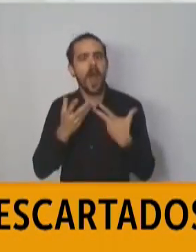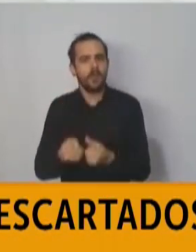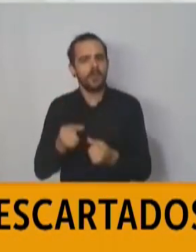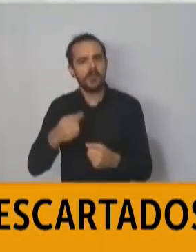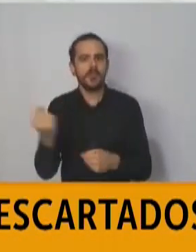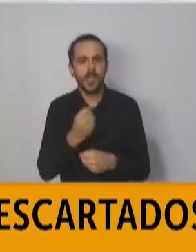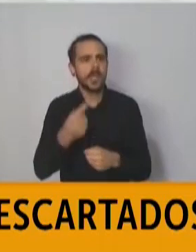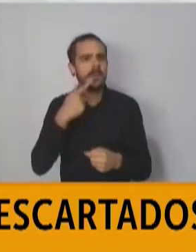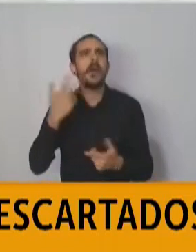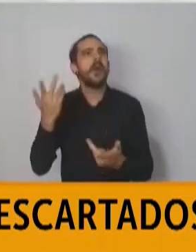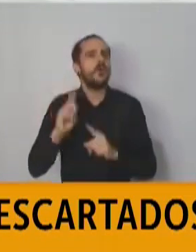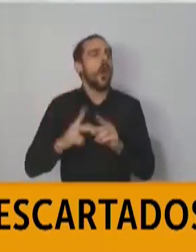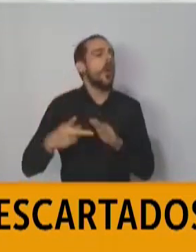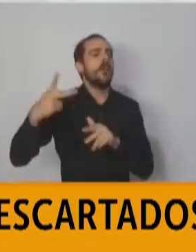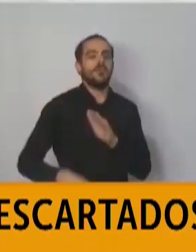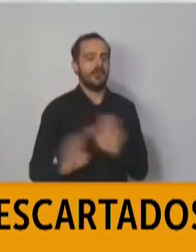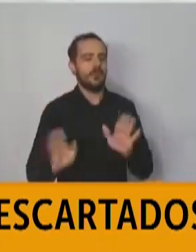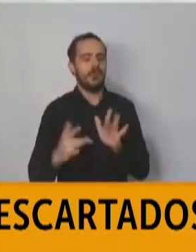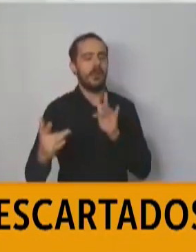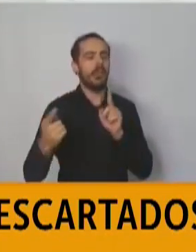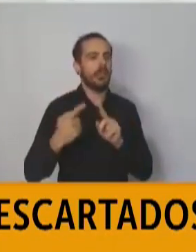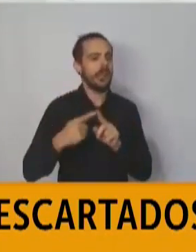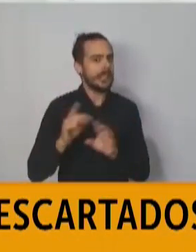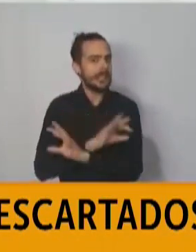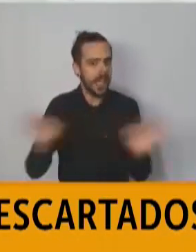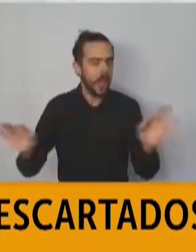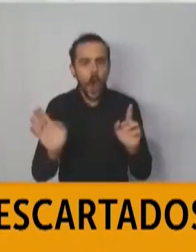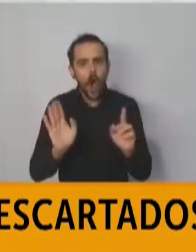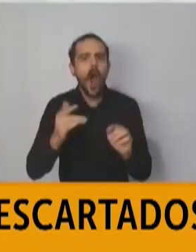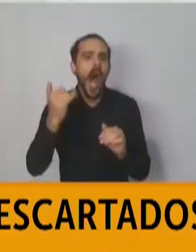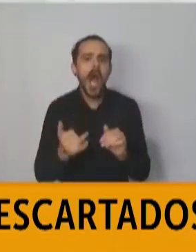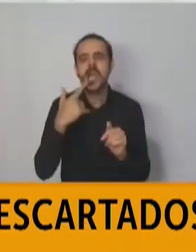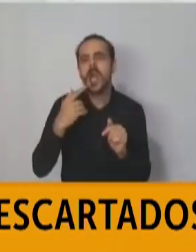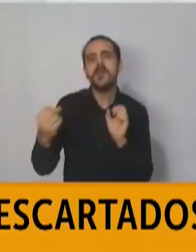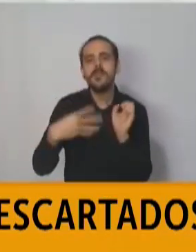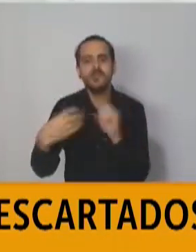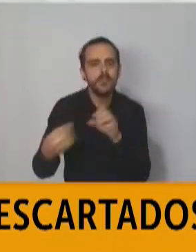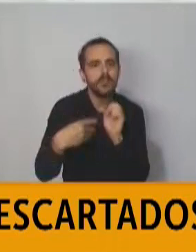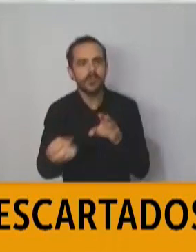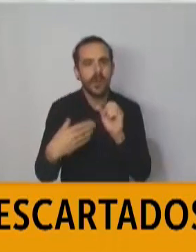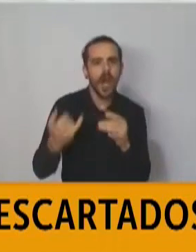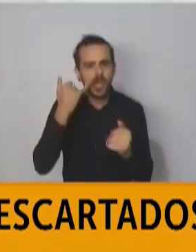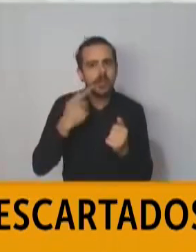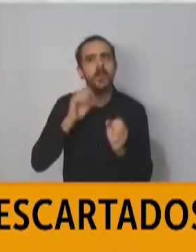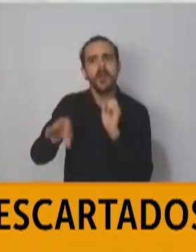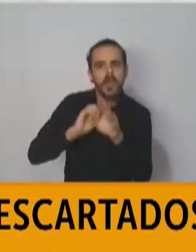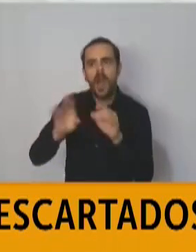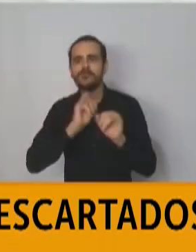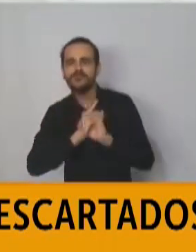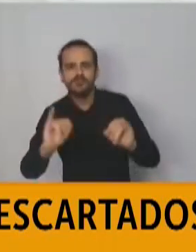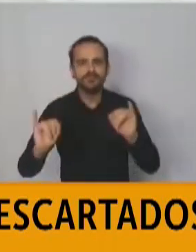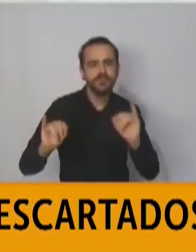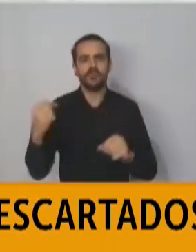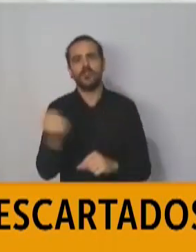momentos de obligatorio aislamiento. Decirles que el portal Aprender, que es la plataforma que aloja nuestra propuesta